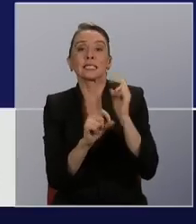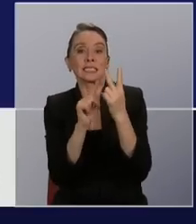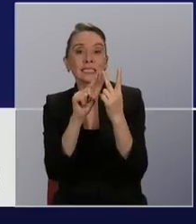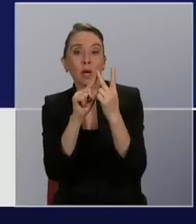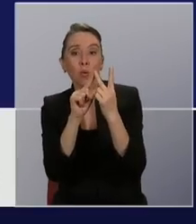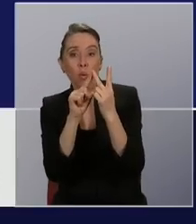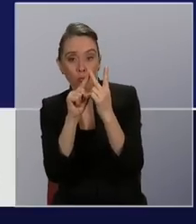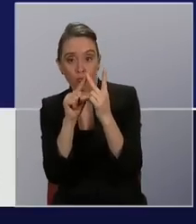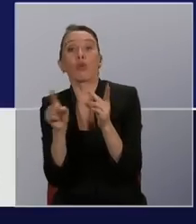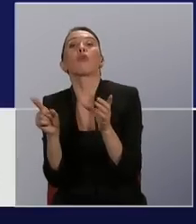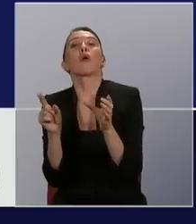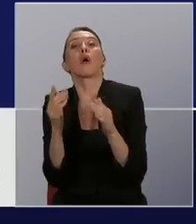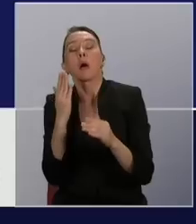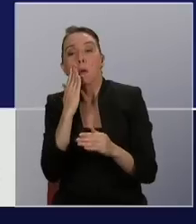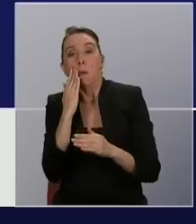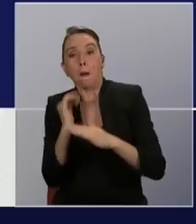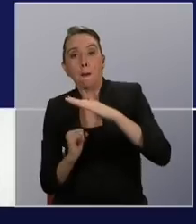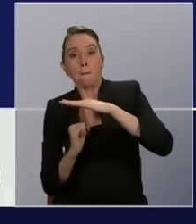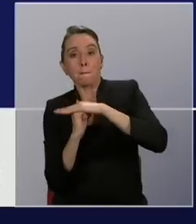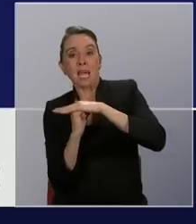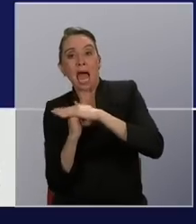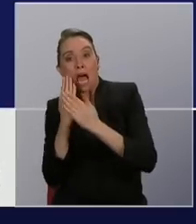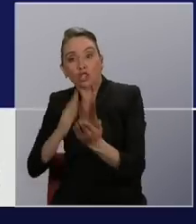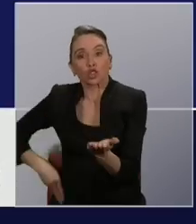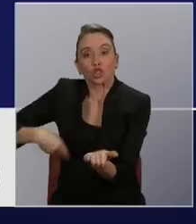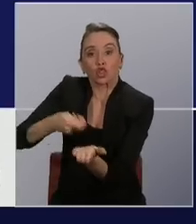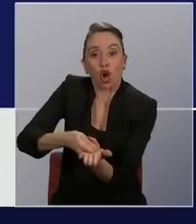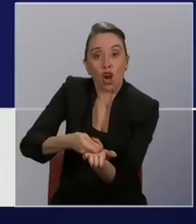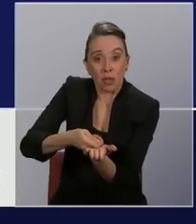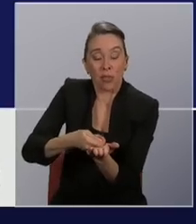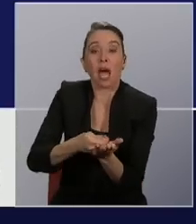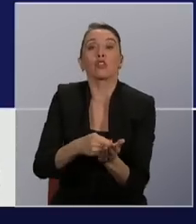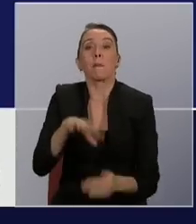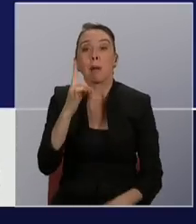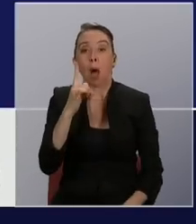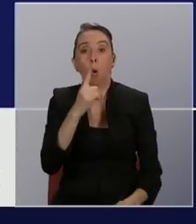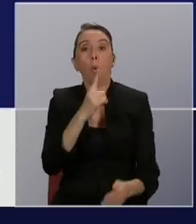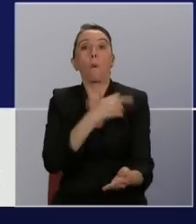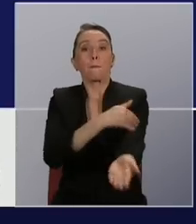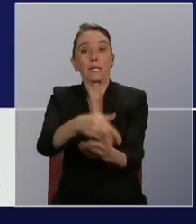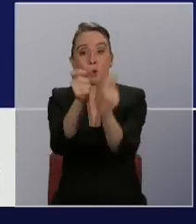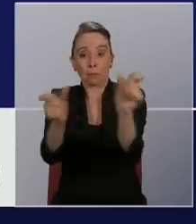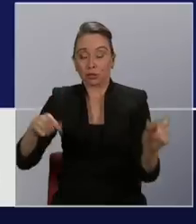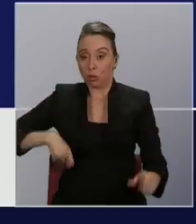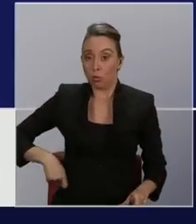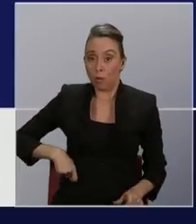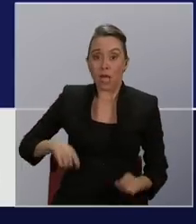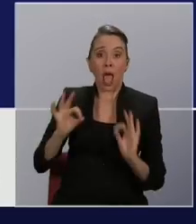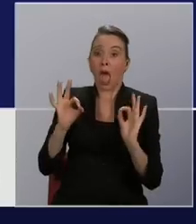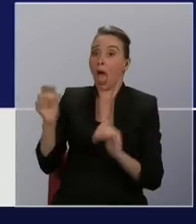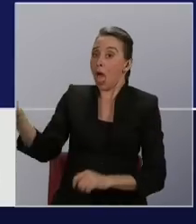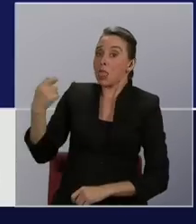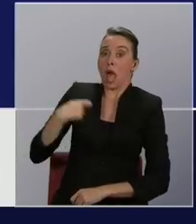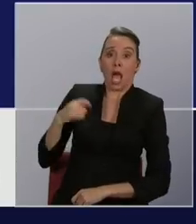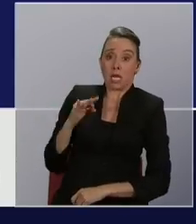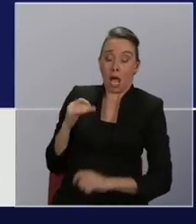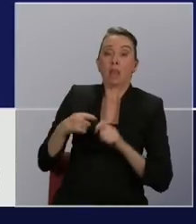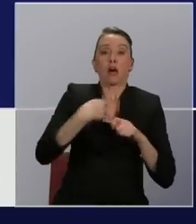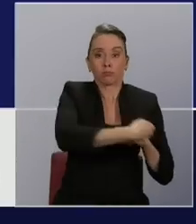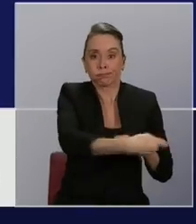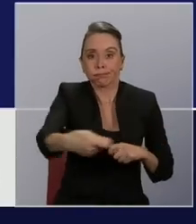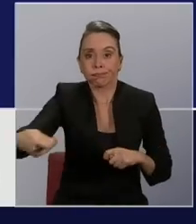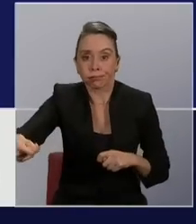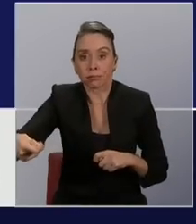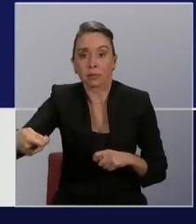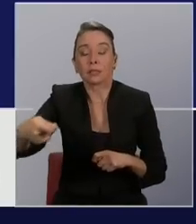solidario. Para extender sus beneficios a más de un millón de pensionados que hoy día no los reciben. Y muy